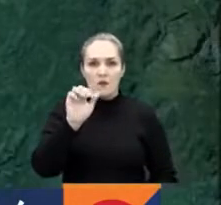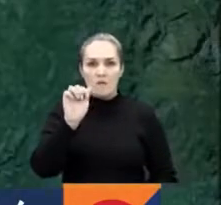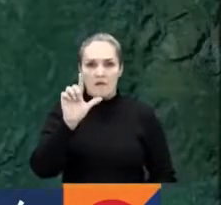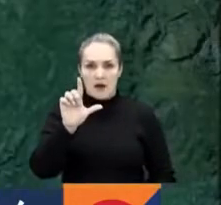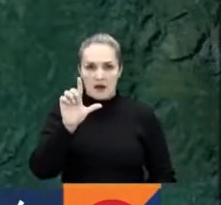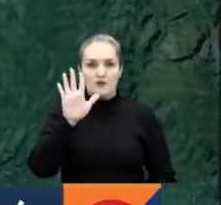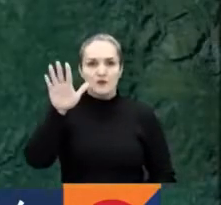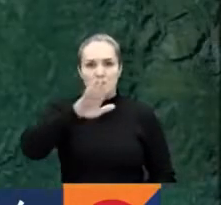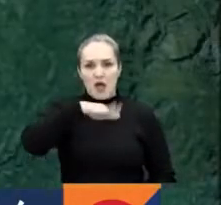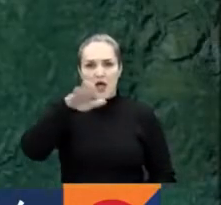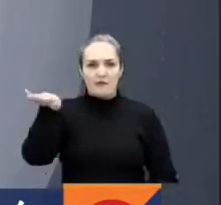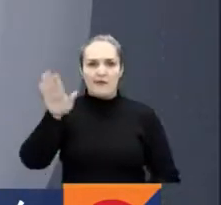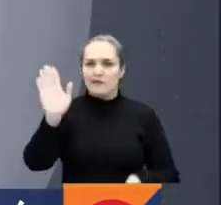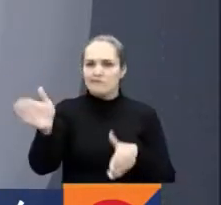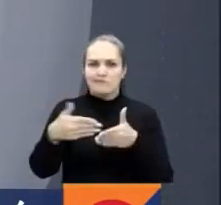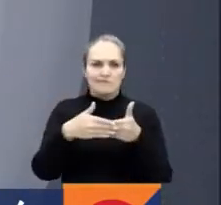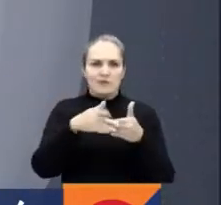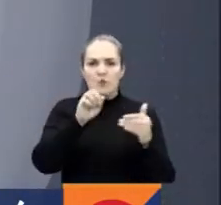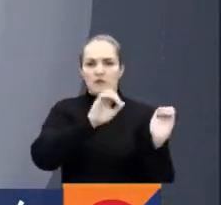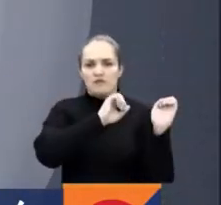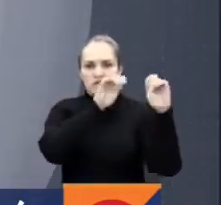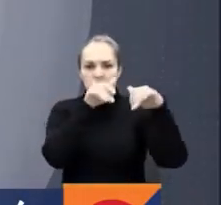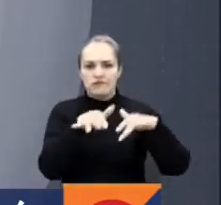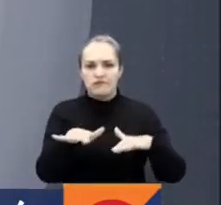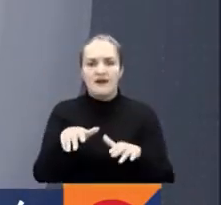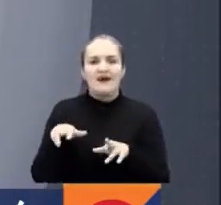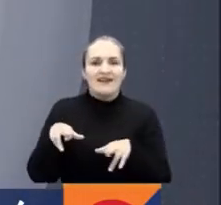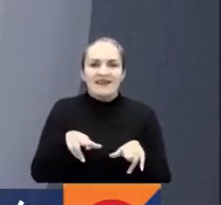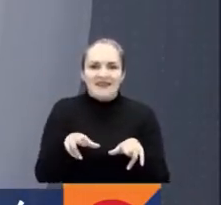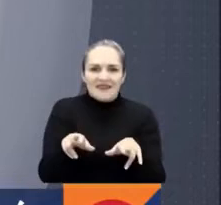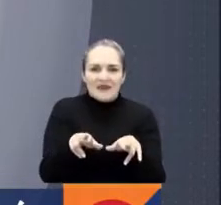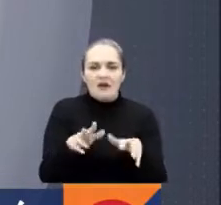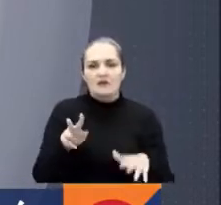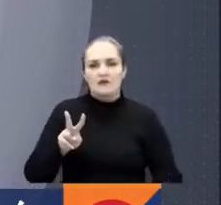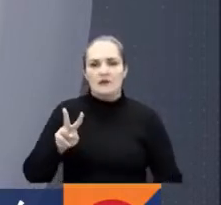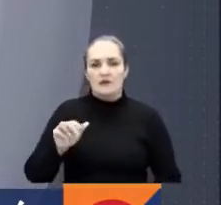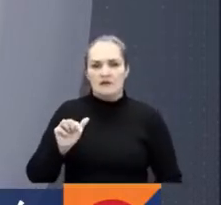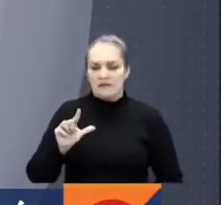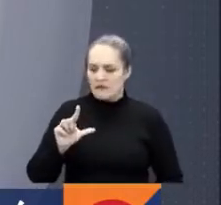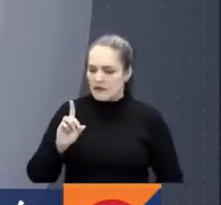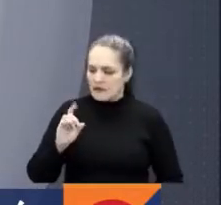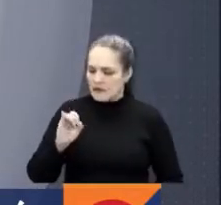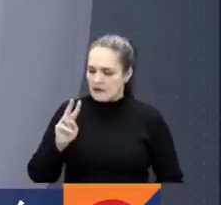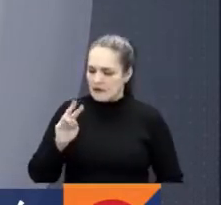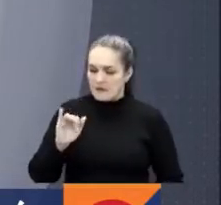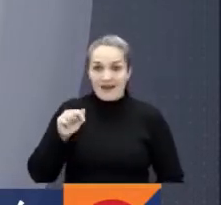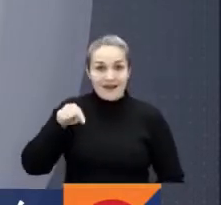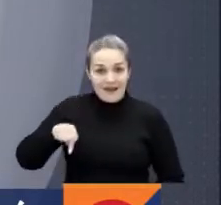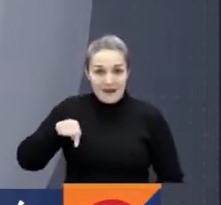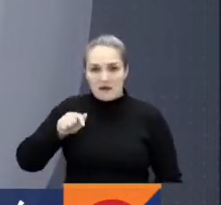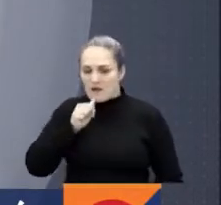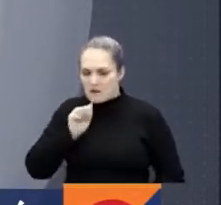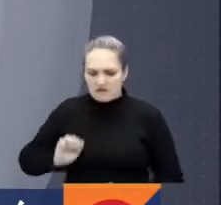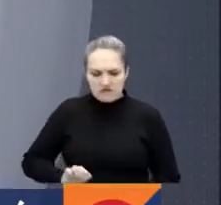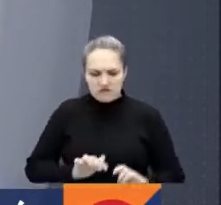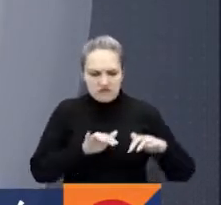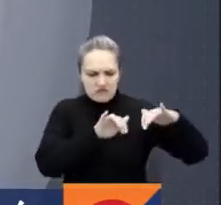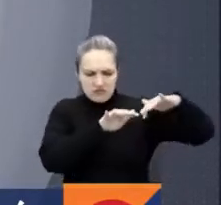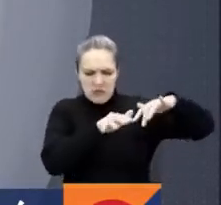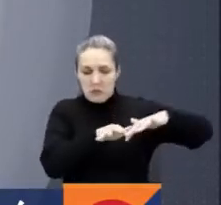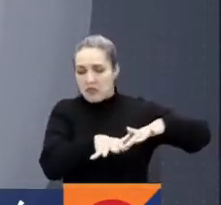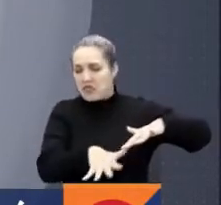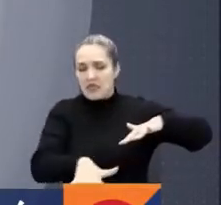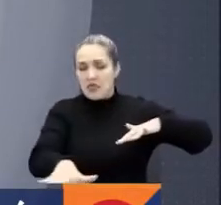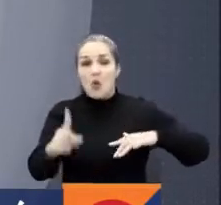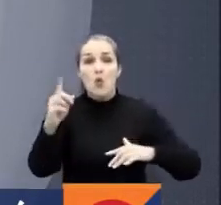tierra. Según las autoridades, el desbordamiento de una quebrada en Valdivia generó el desprendimiento de tierra que bloqueó el único carril